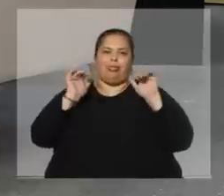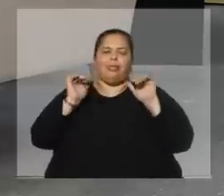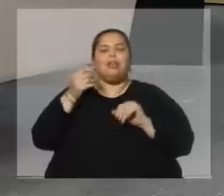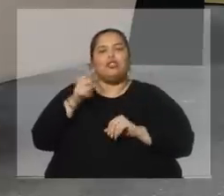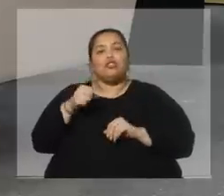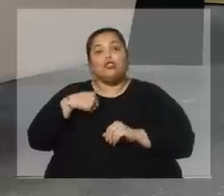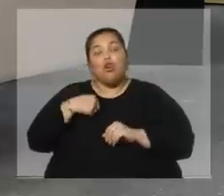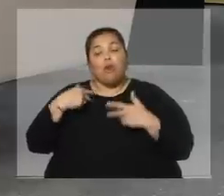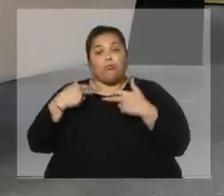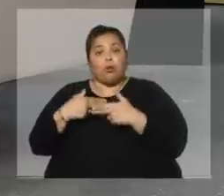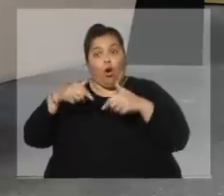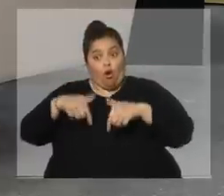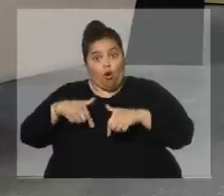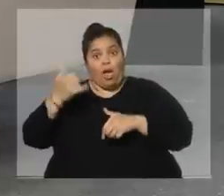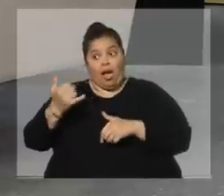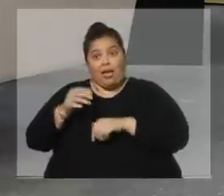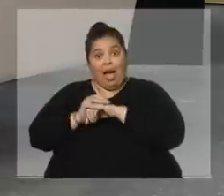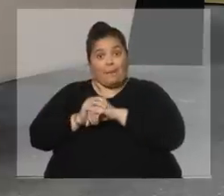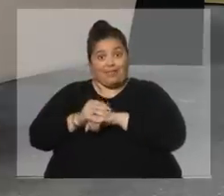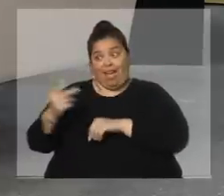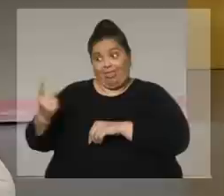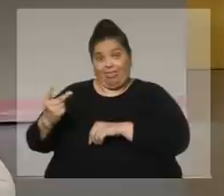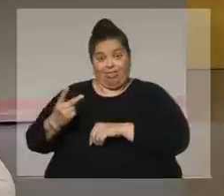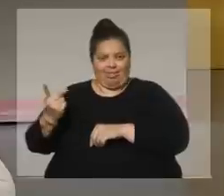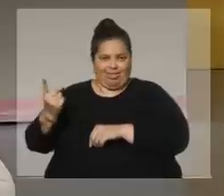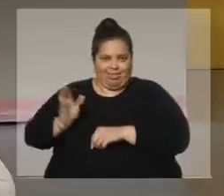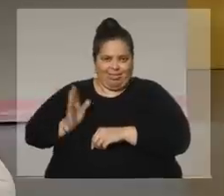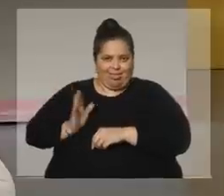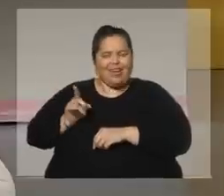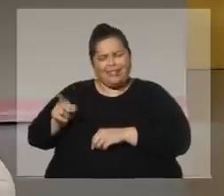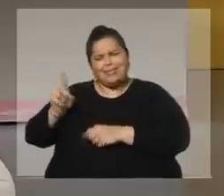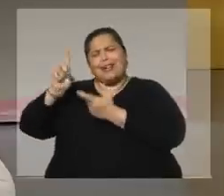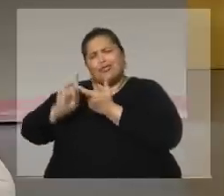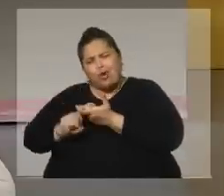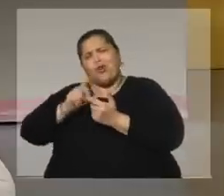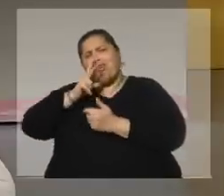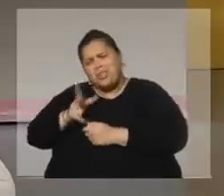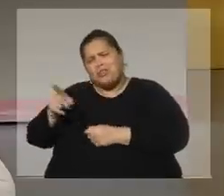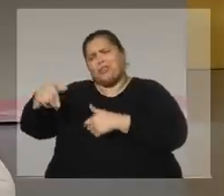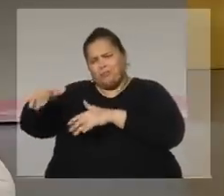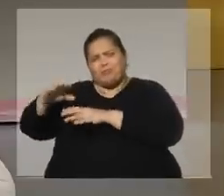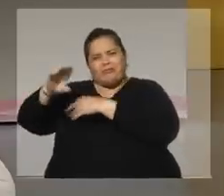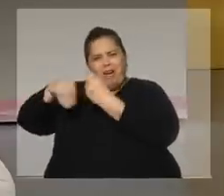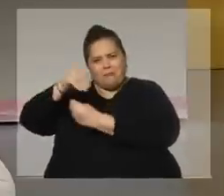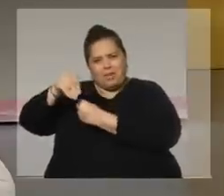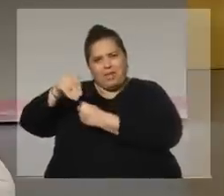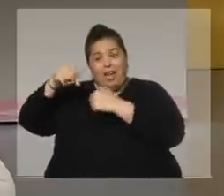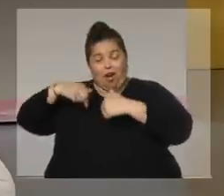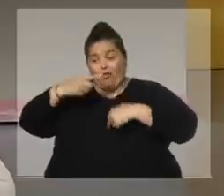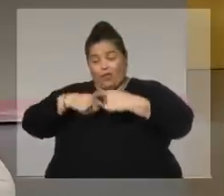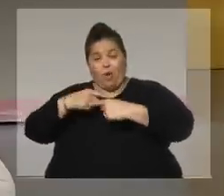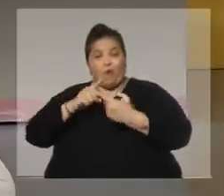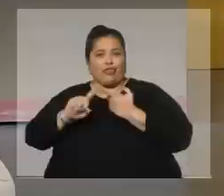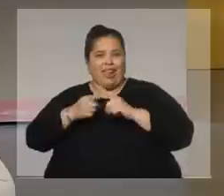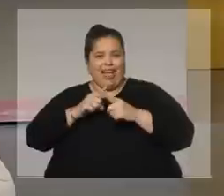yo corté. Hoy tengo una relación de amistad con esa señora, que se casó y tuvo hijos maravillosos, hasta hoy. Y eso